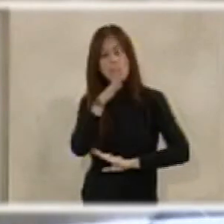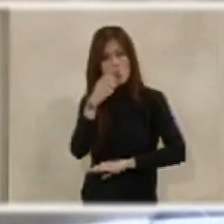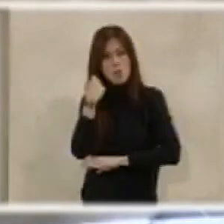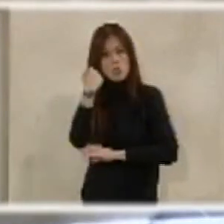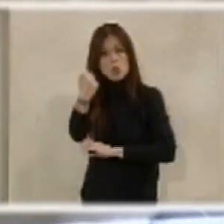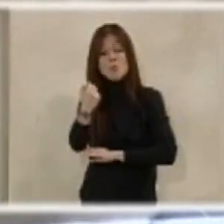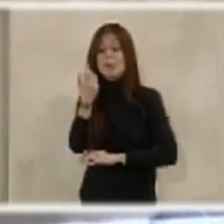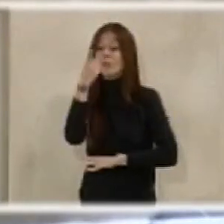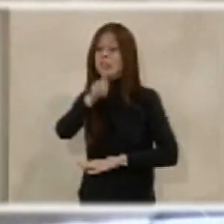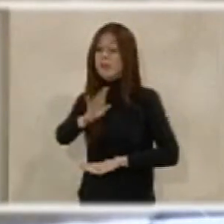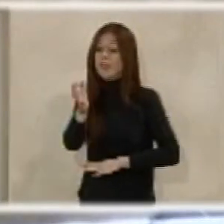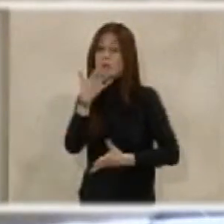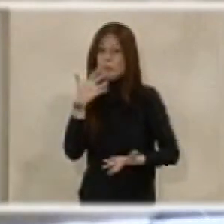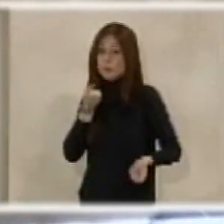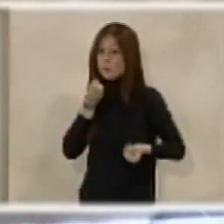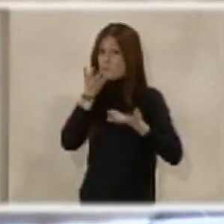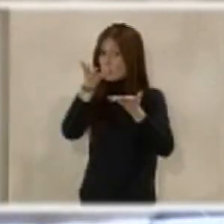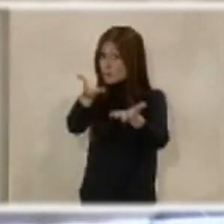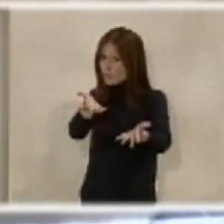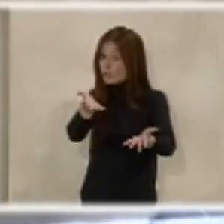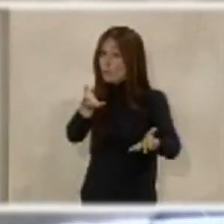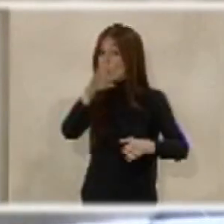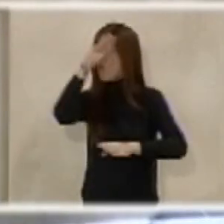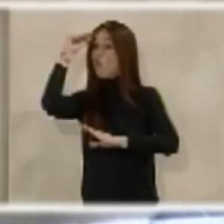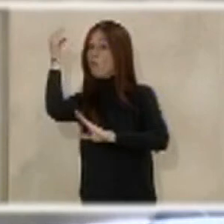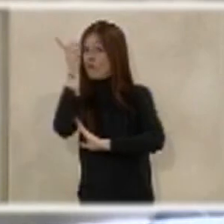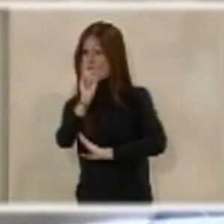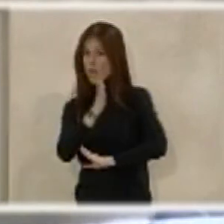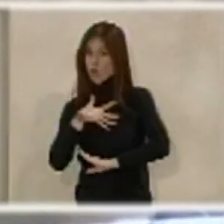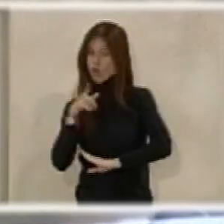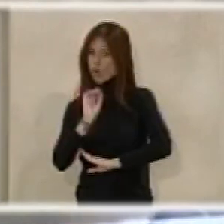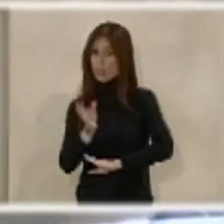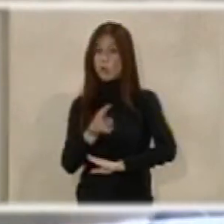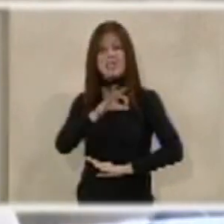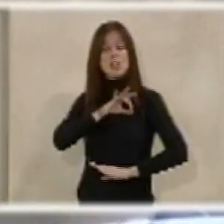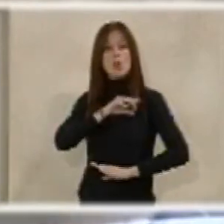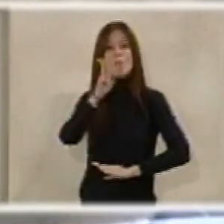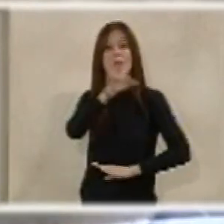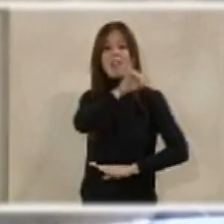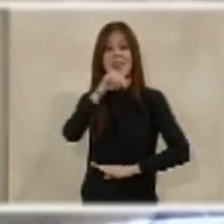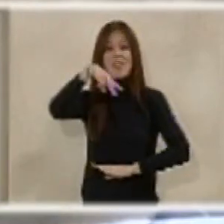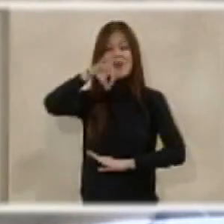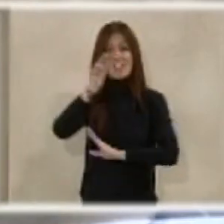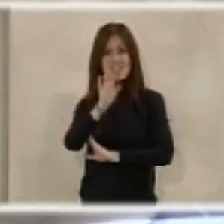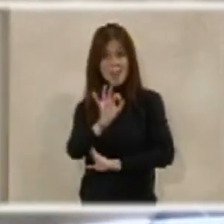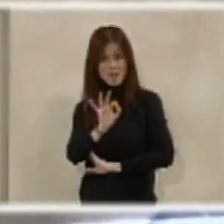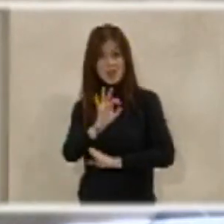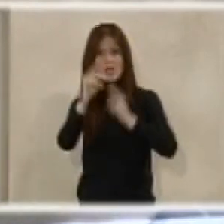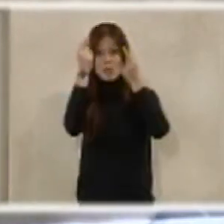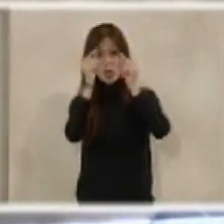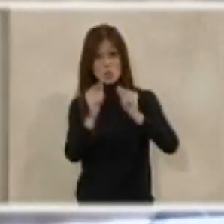tener, y también manifestar, que no quería dejarlo en el interno al señor Pérez Navas, que dentro de nuestros acuerdos